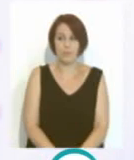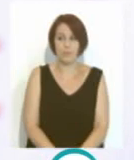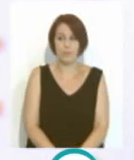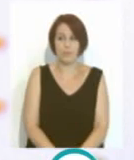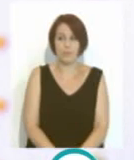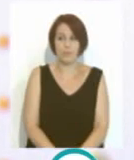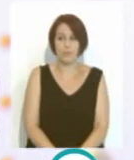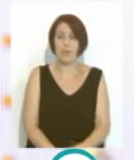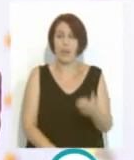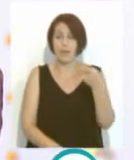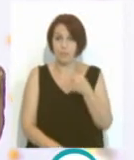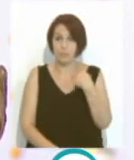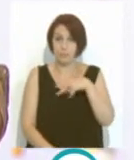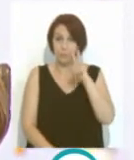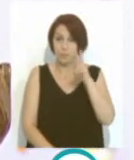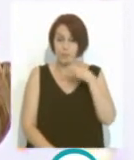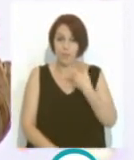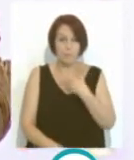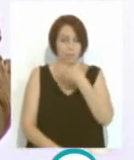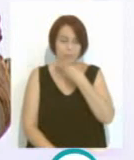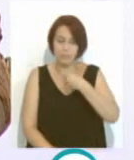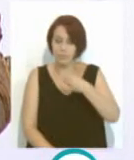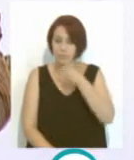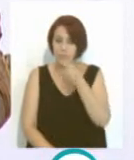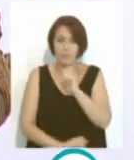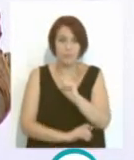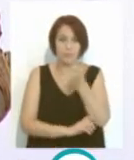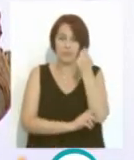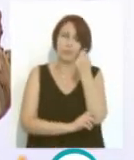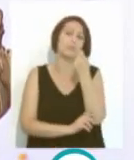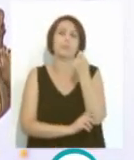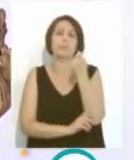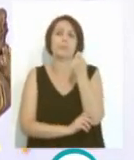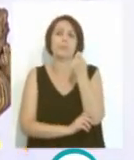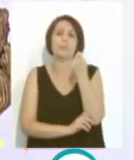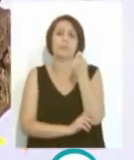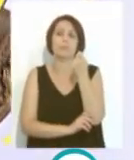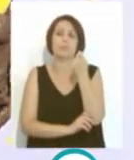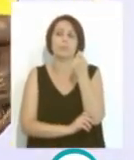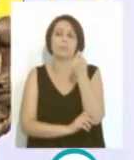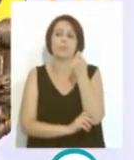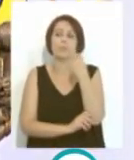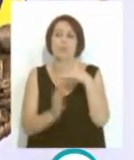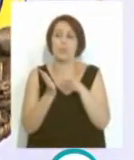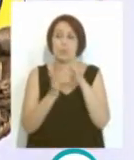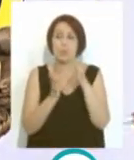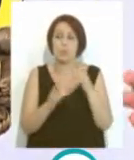Ahí estamos viendo este precioso trofeo, Jesús.